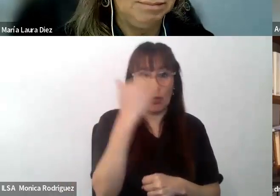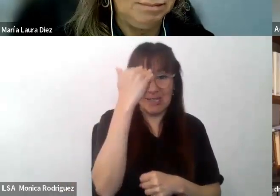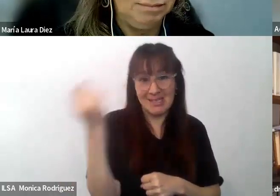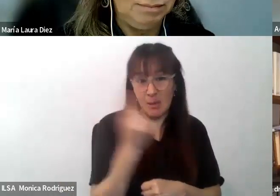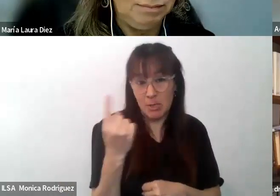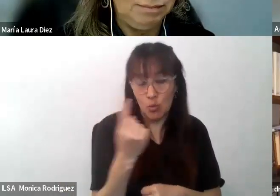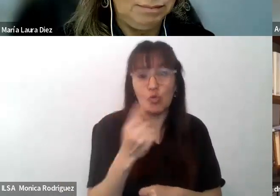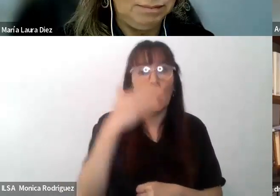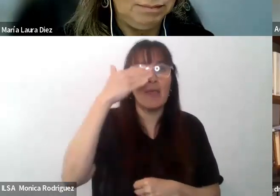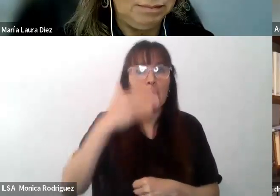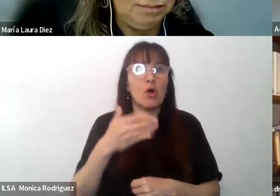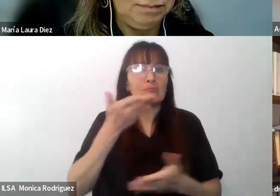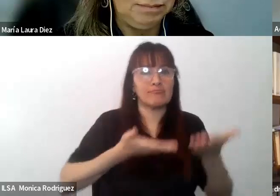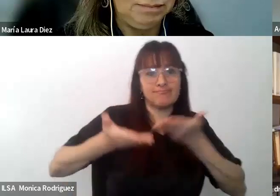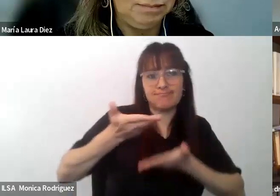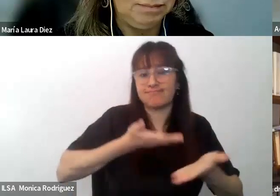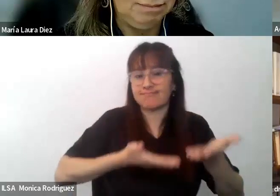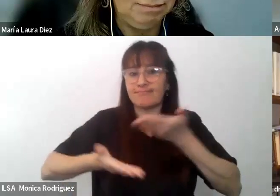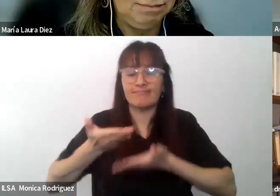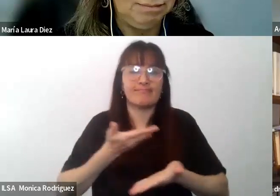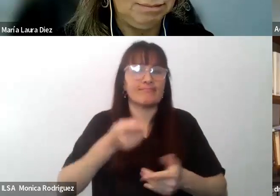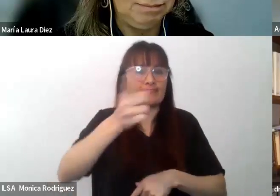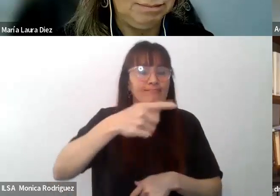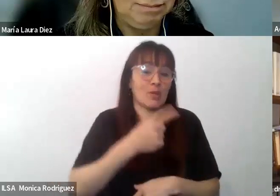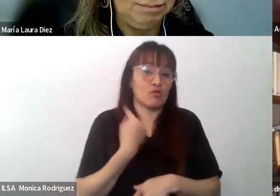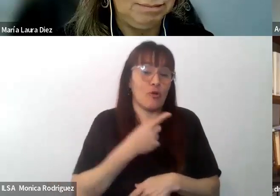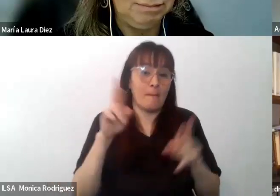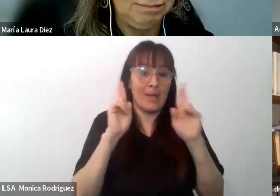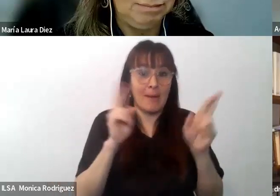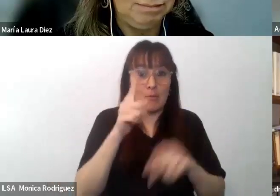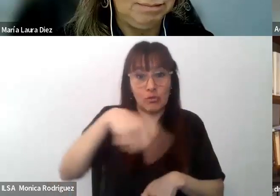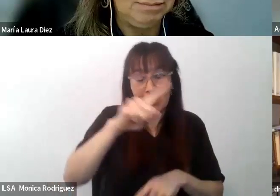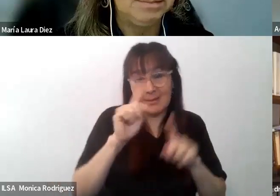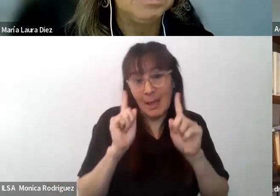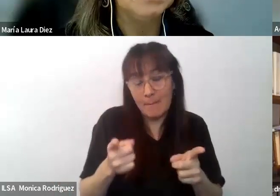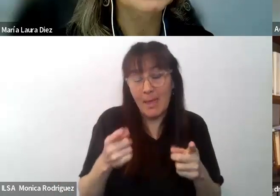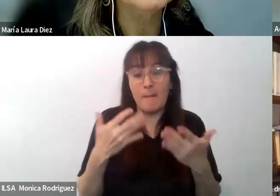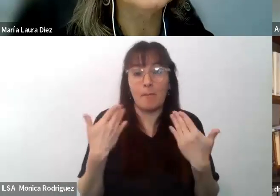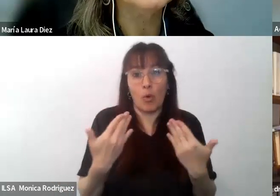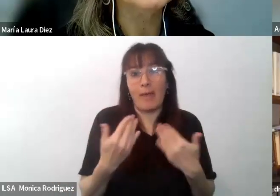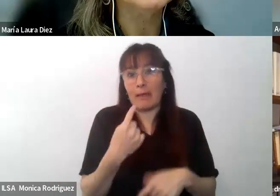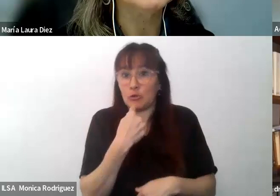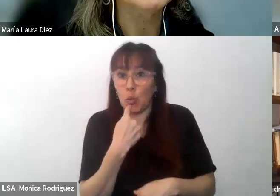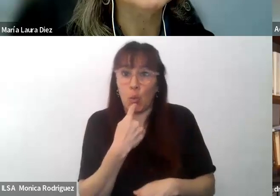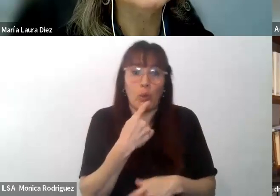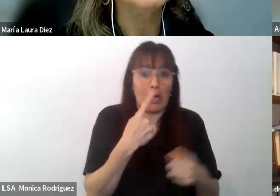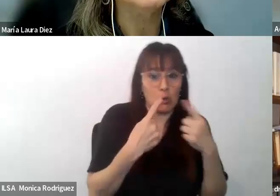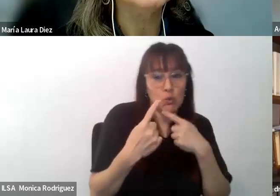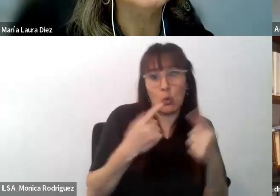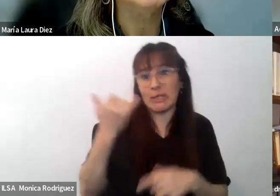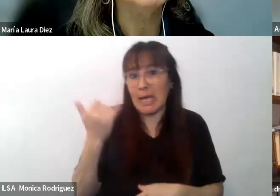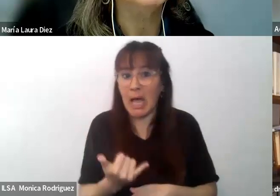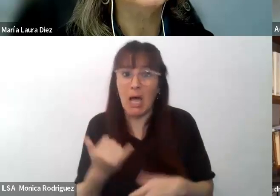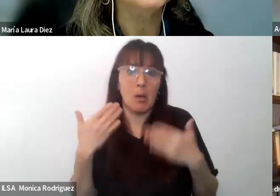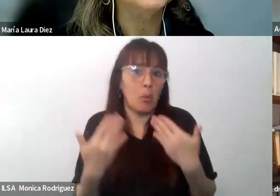estableceremos un intercambio y también esperamos que ustedes presenten sus inquietudes, consultas y demás